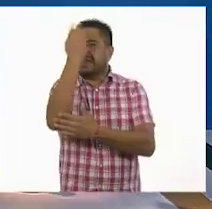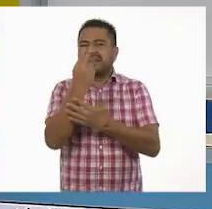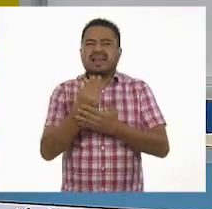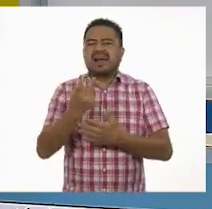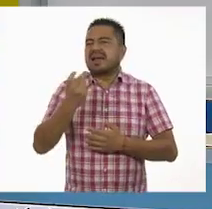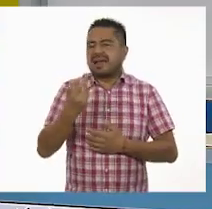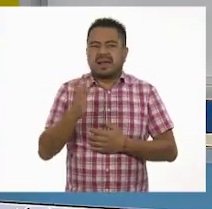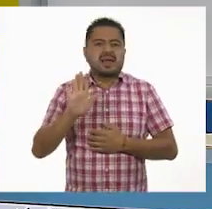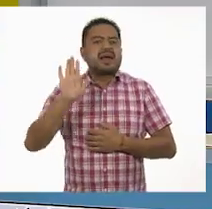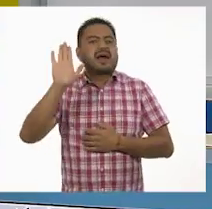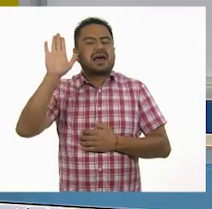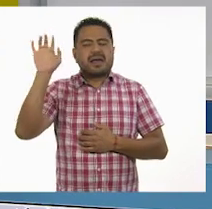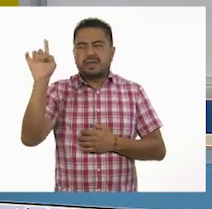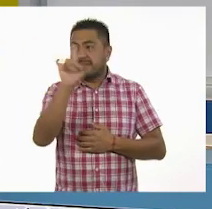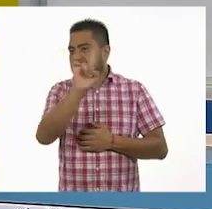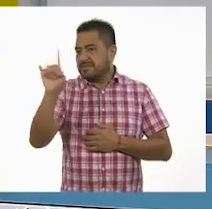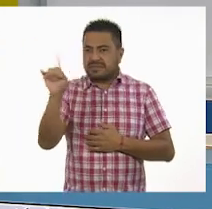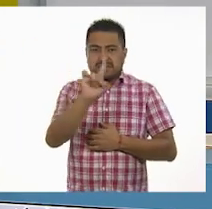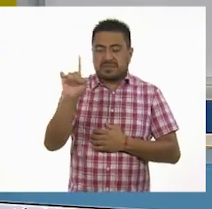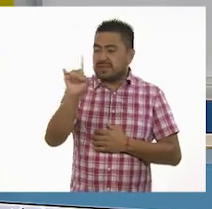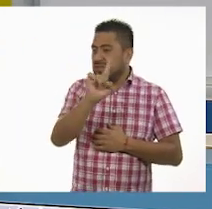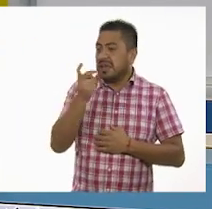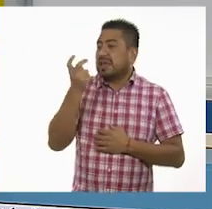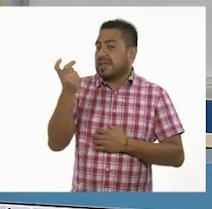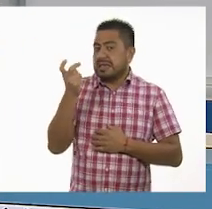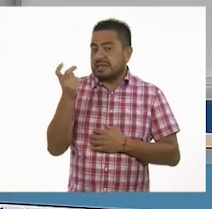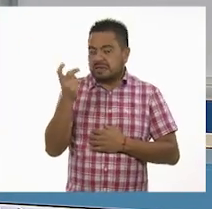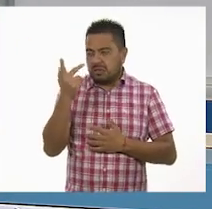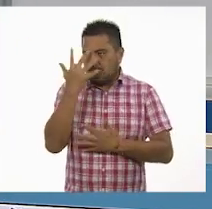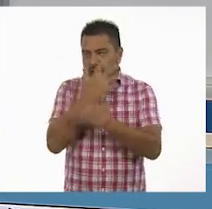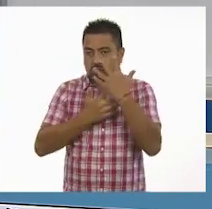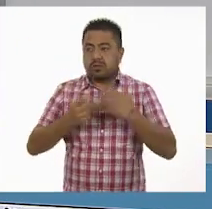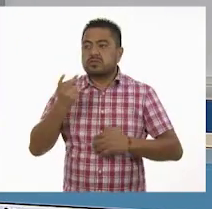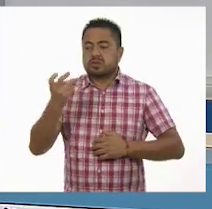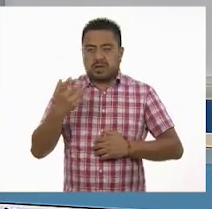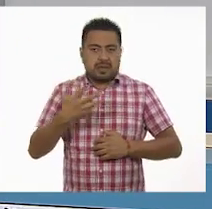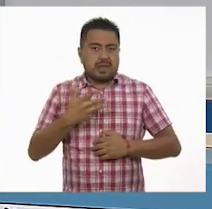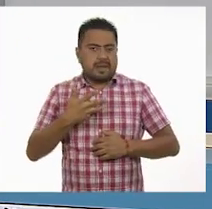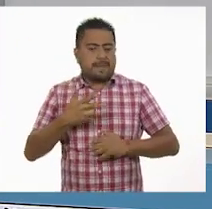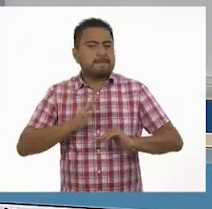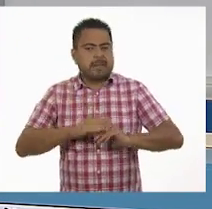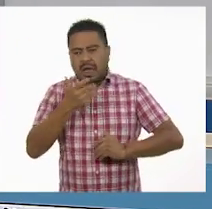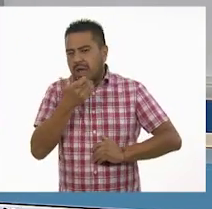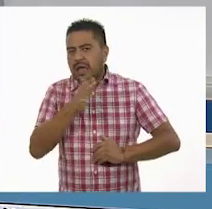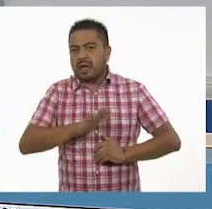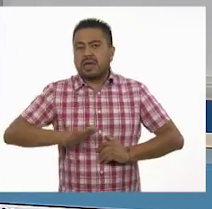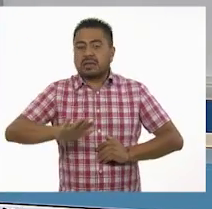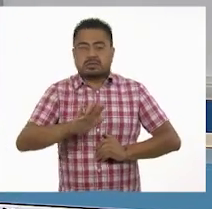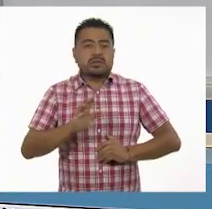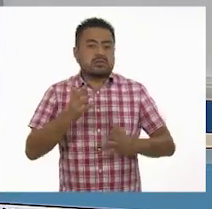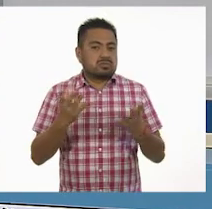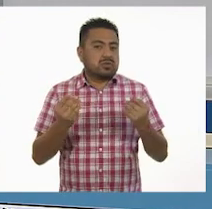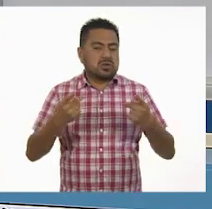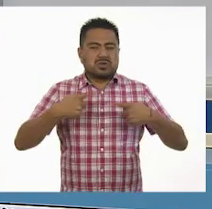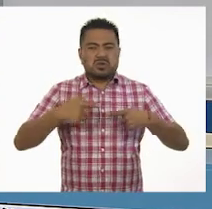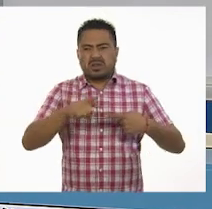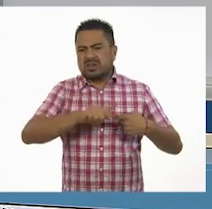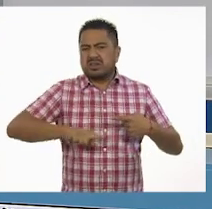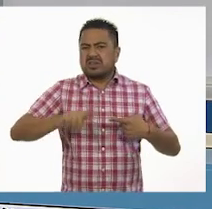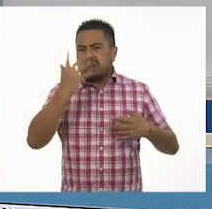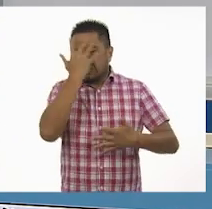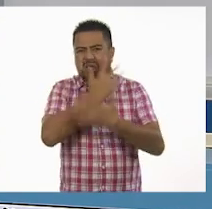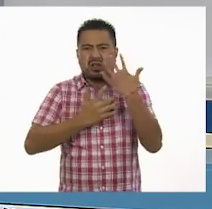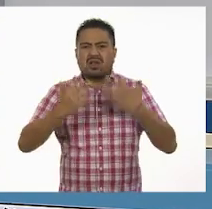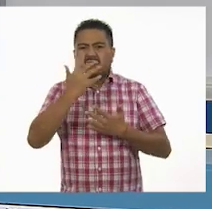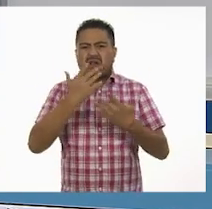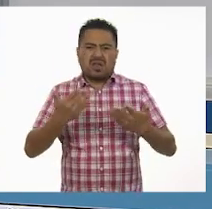coreografía, hombre. No, no, no. Fíjate, María, que esa confusión que tienes es muy común. Bueno, muchos confunden la